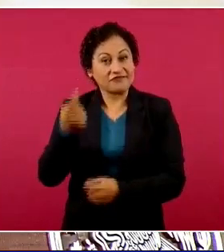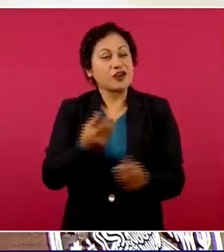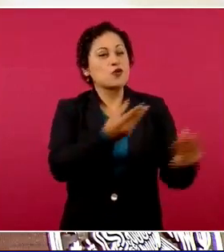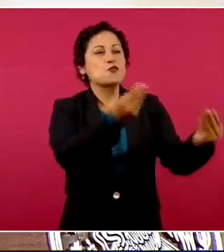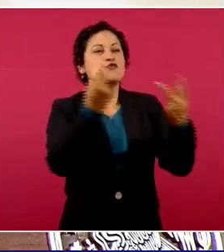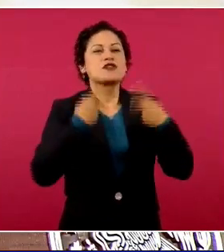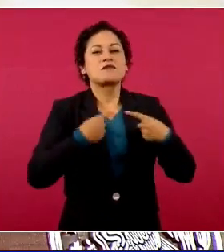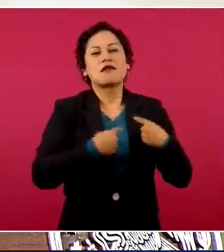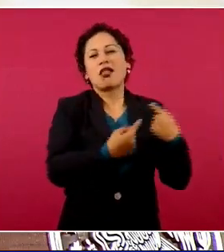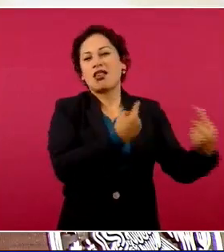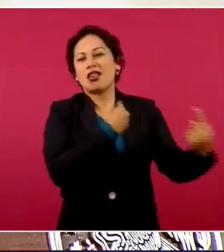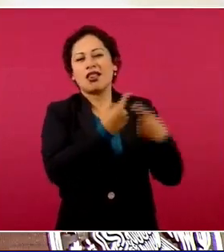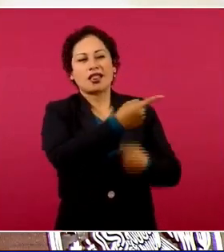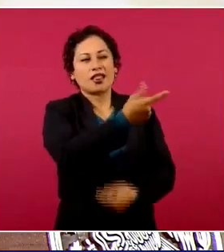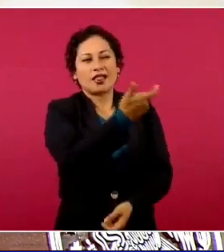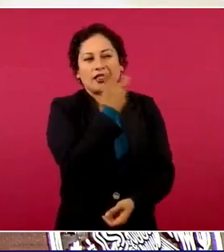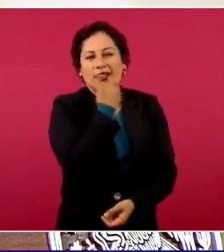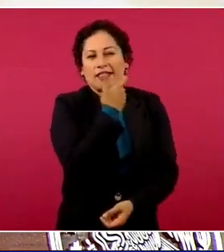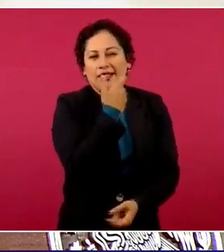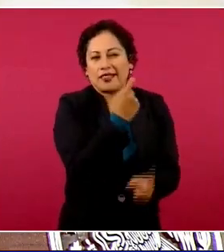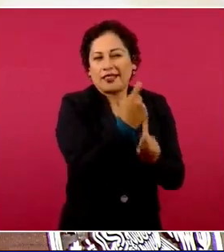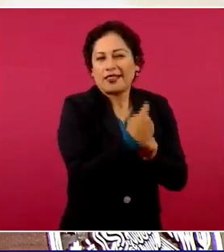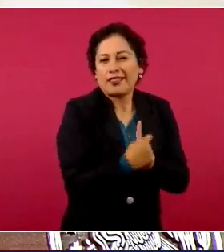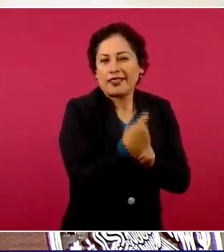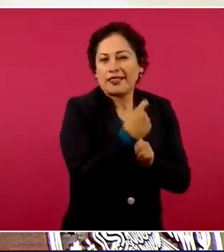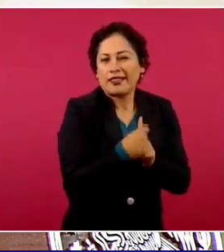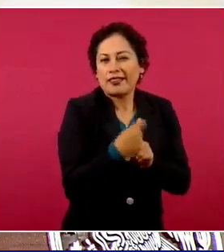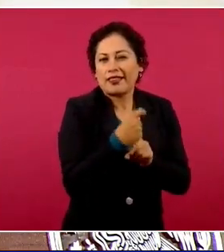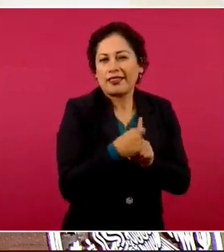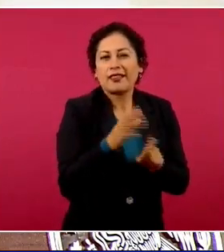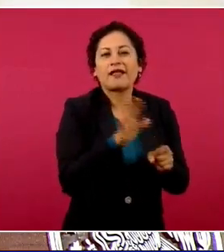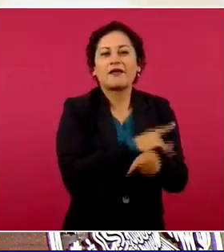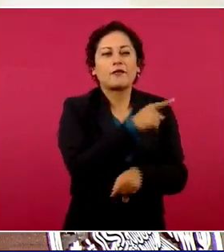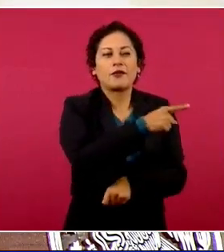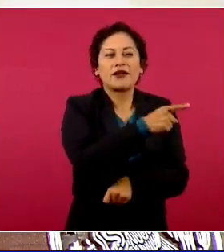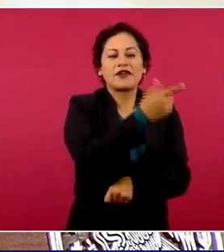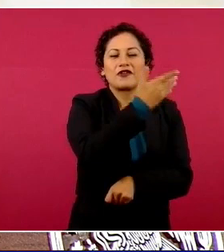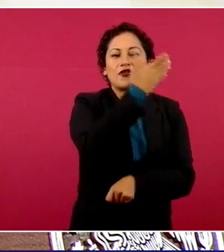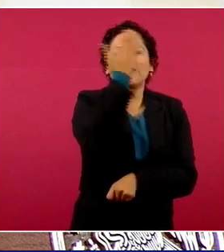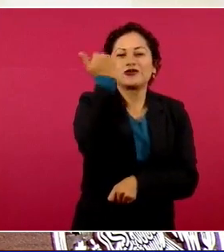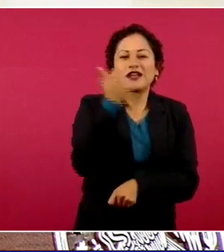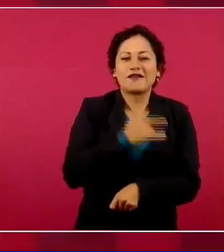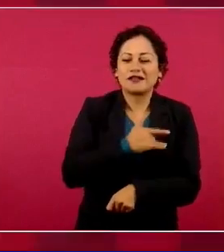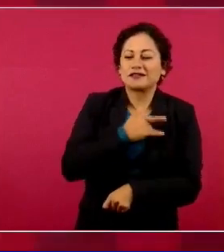no toman en cuenta estos sentimientos,